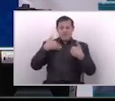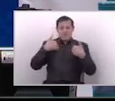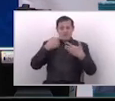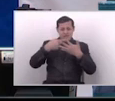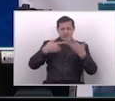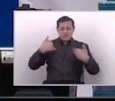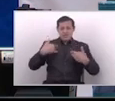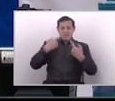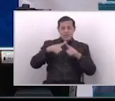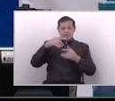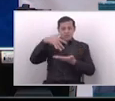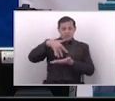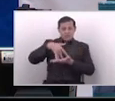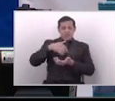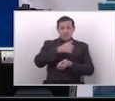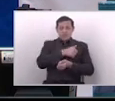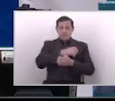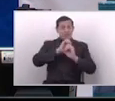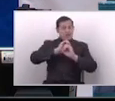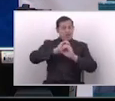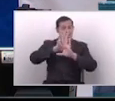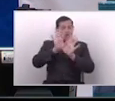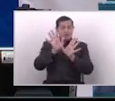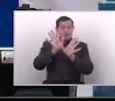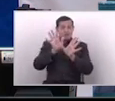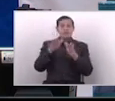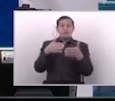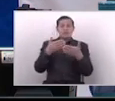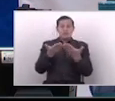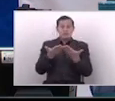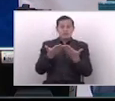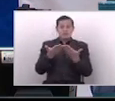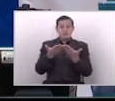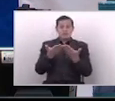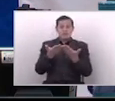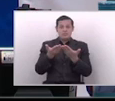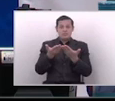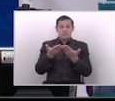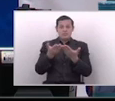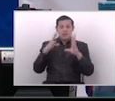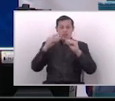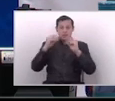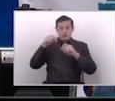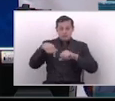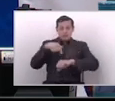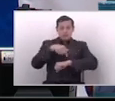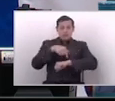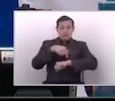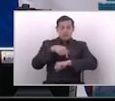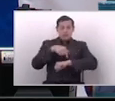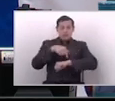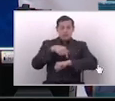embargo, yo creo que la población, tiene que estar, también, clara, de lo que, se está, hablando, en este momento,